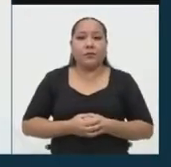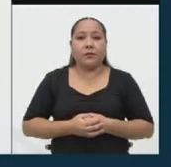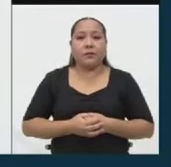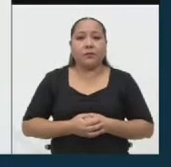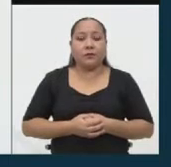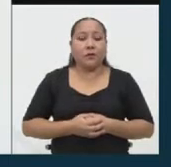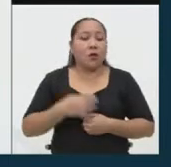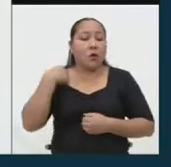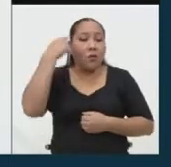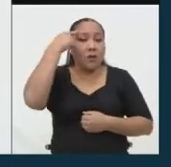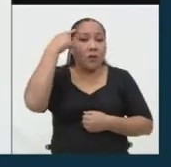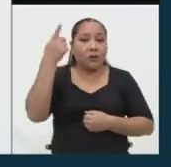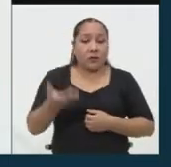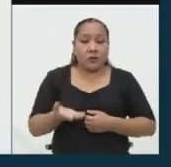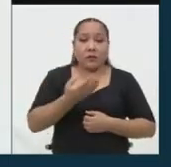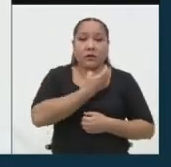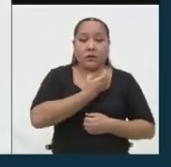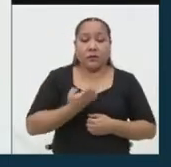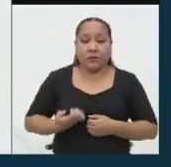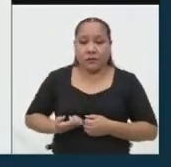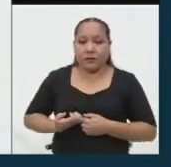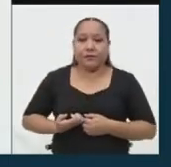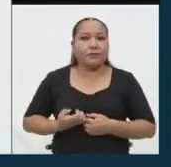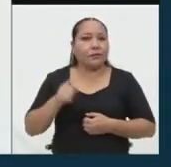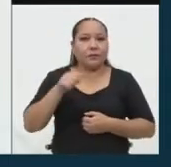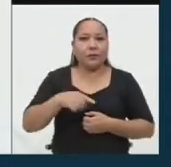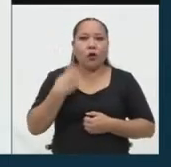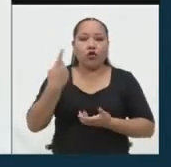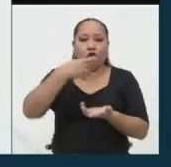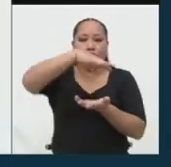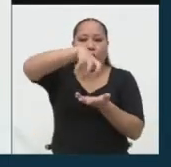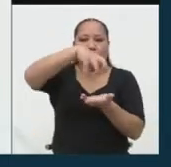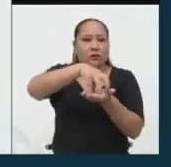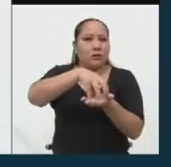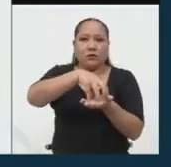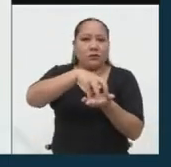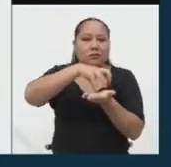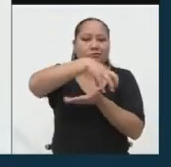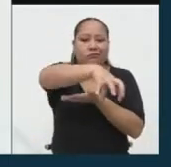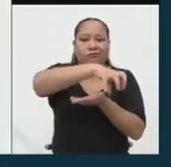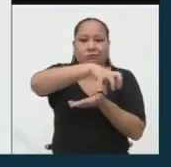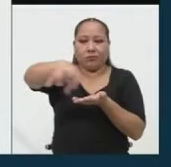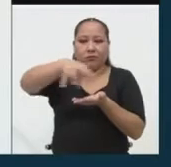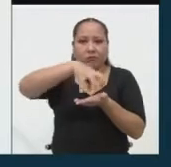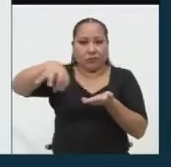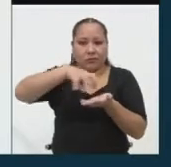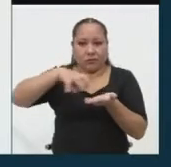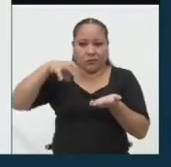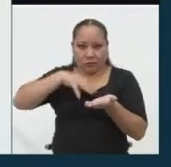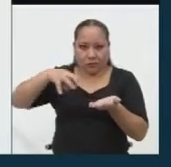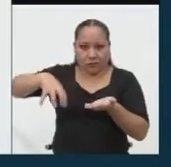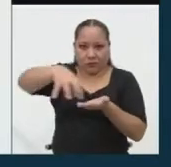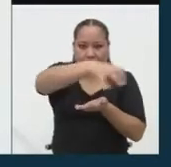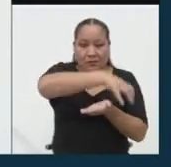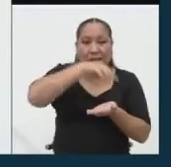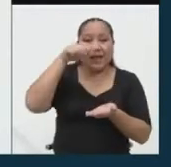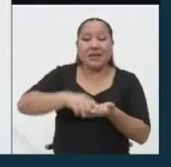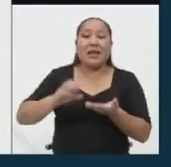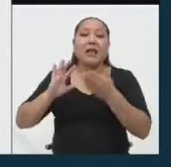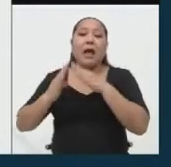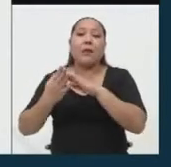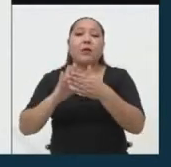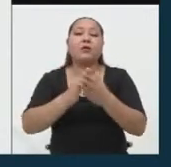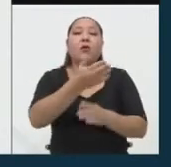Pienso que el gobierno se debe descentralizar para poder así que la población pueda tener un mejor